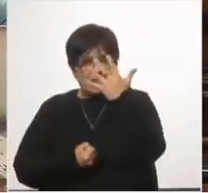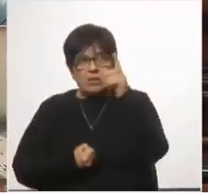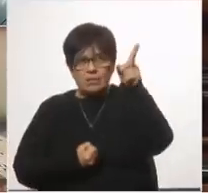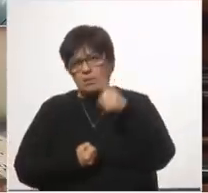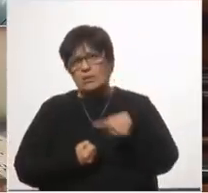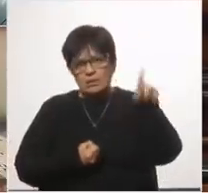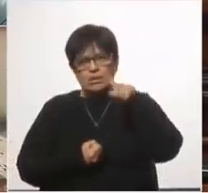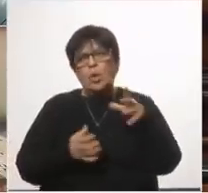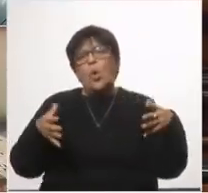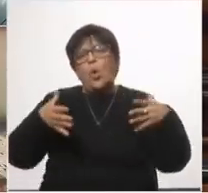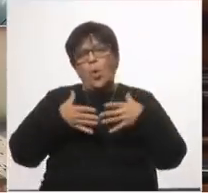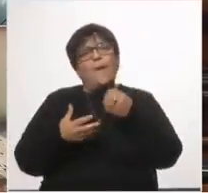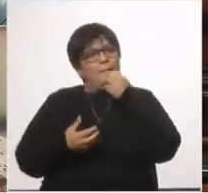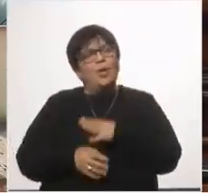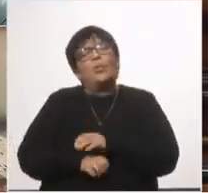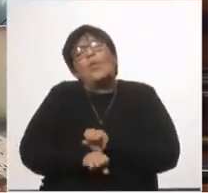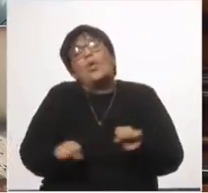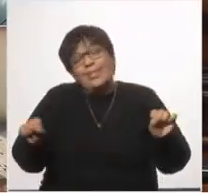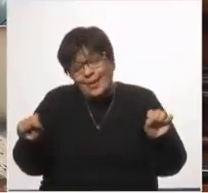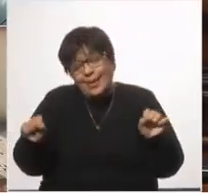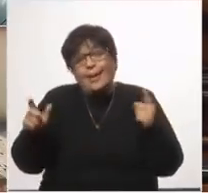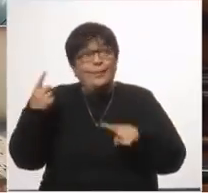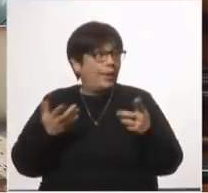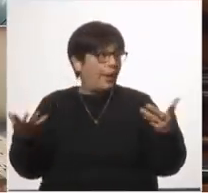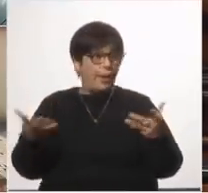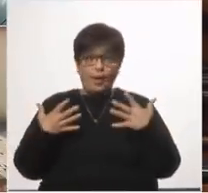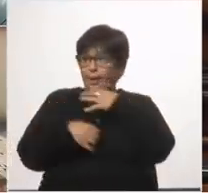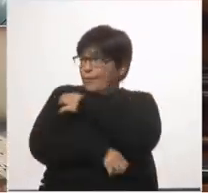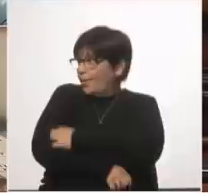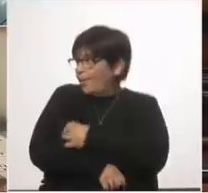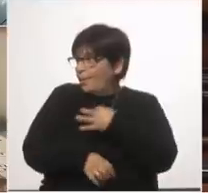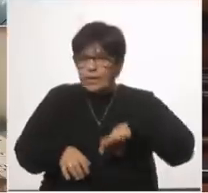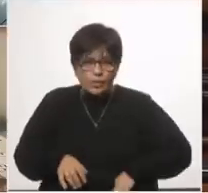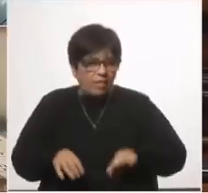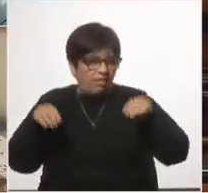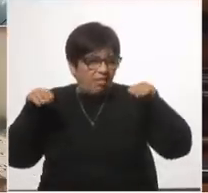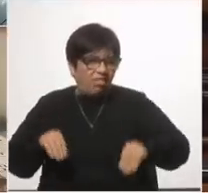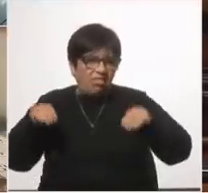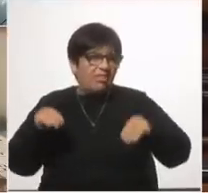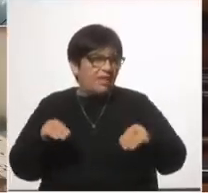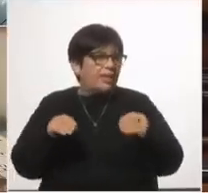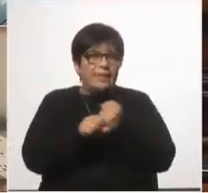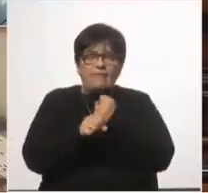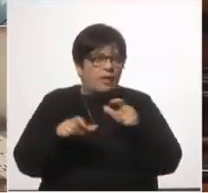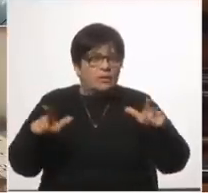Uruguay es más pobre tiene menos empleo tiene menos salarios pero sobre todo es más desigual